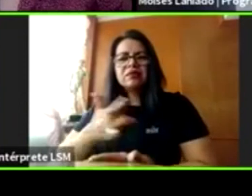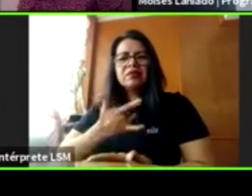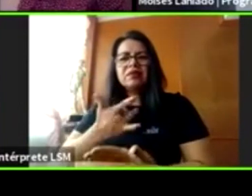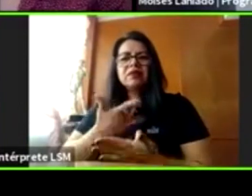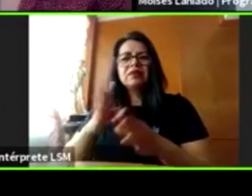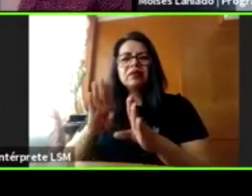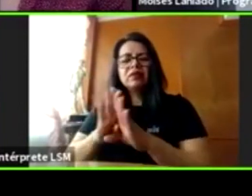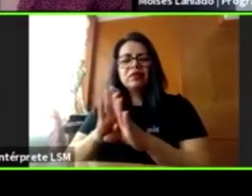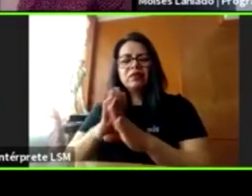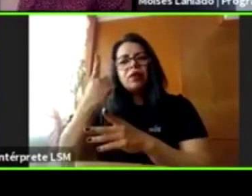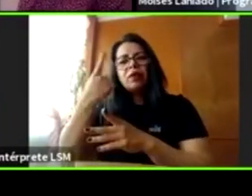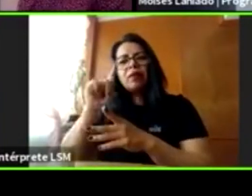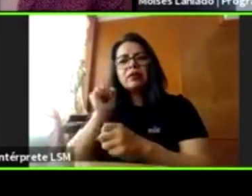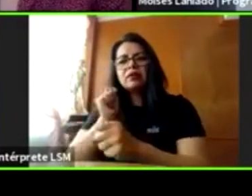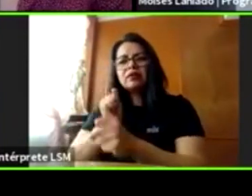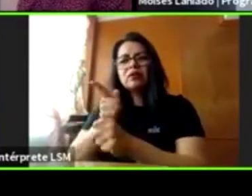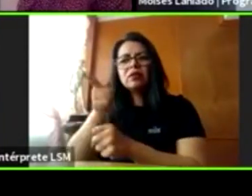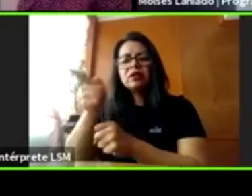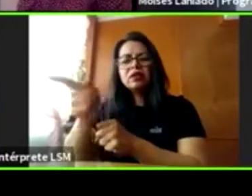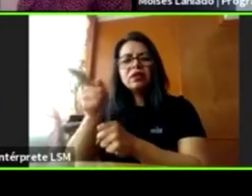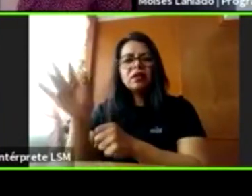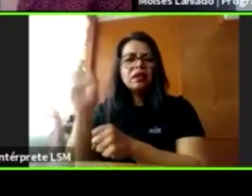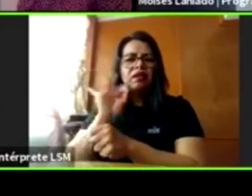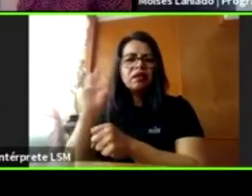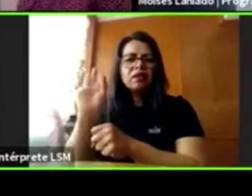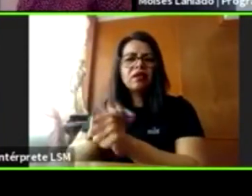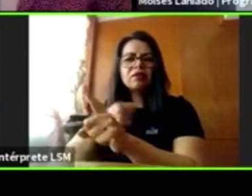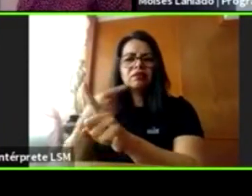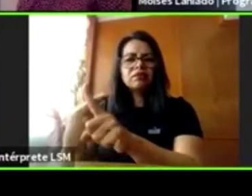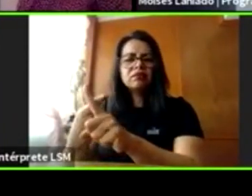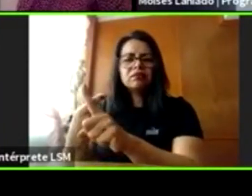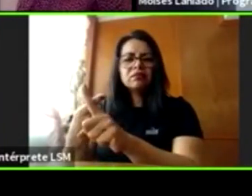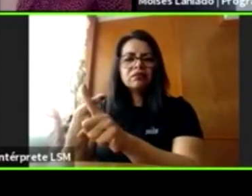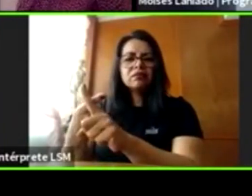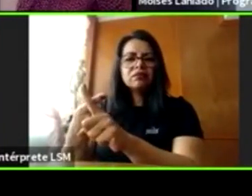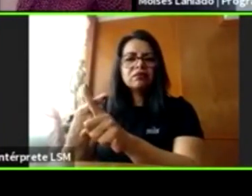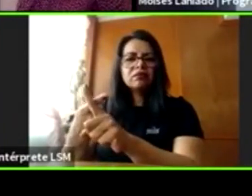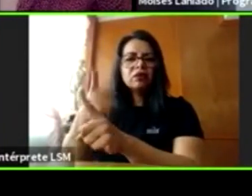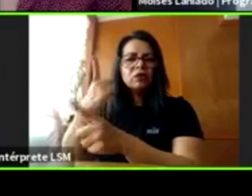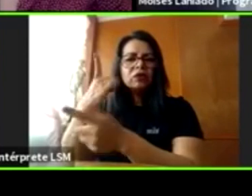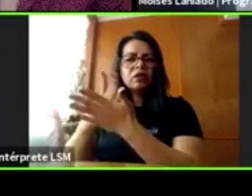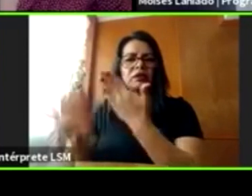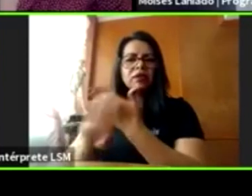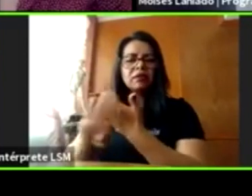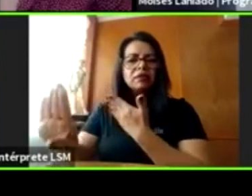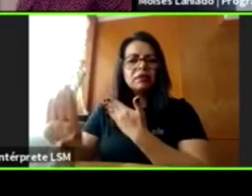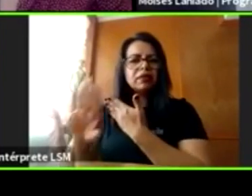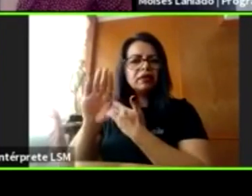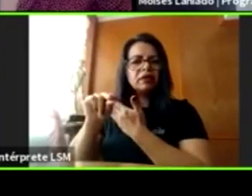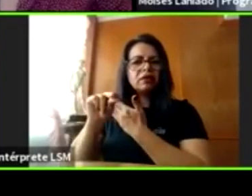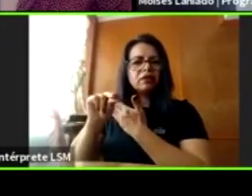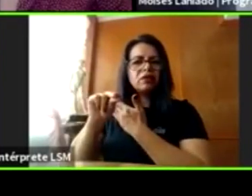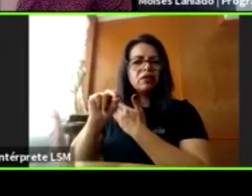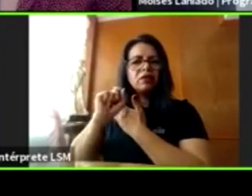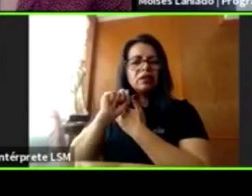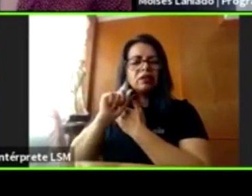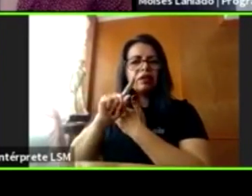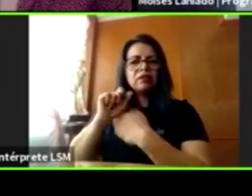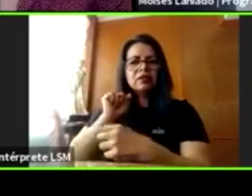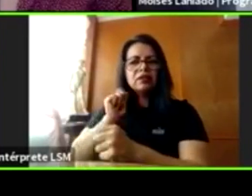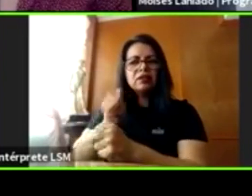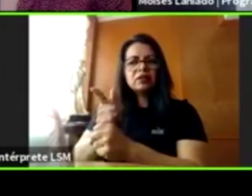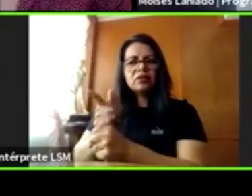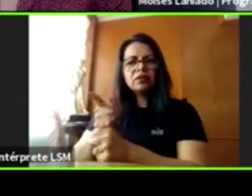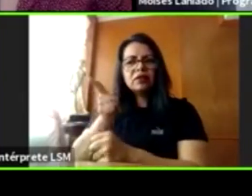que es uno de los puntos que se ponen sobre la mesa en esta conversación? No solo prevenir, sino cómo detectar violencia sexual